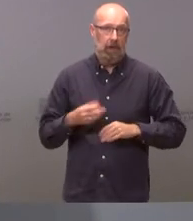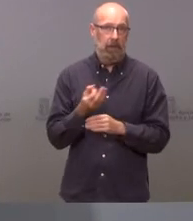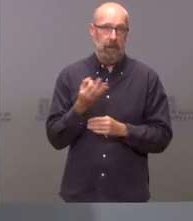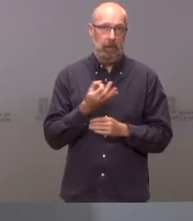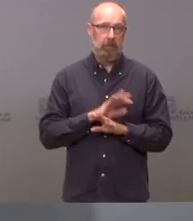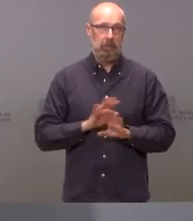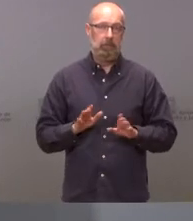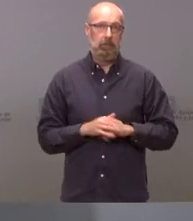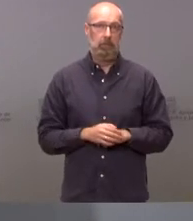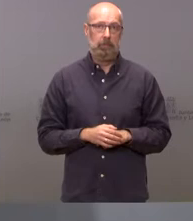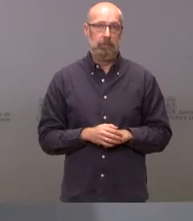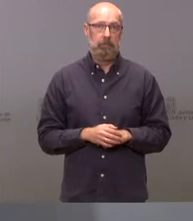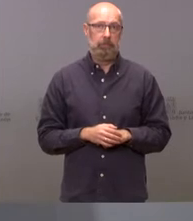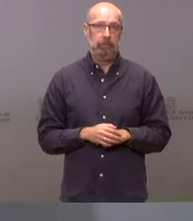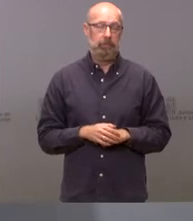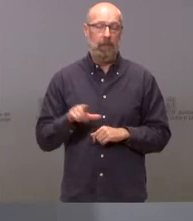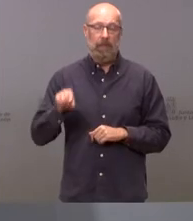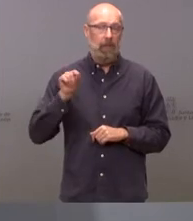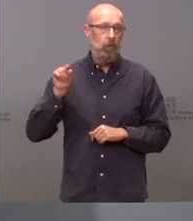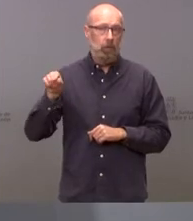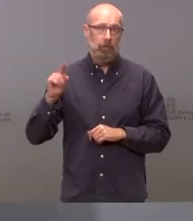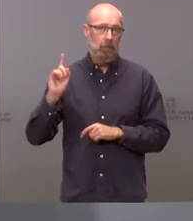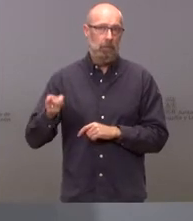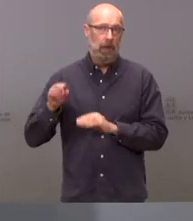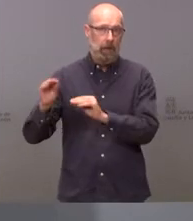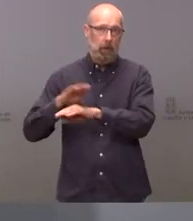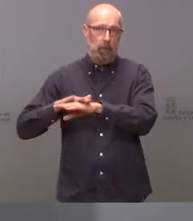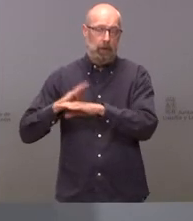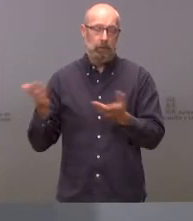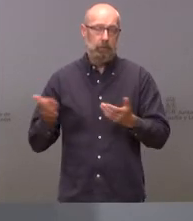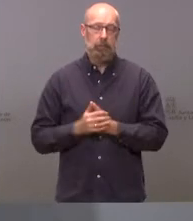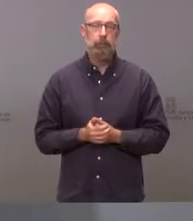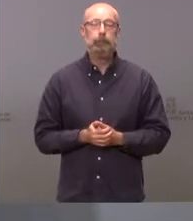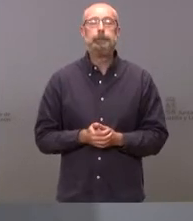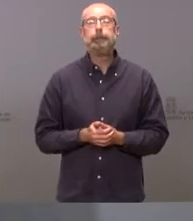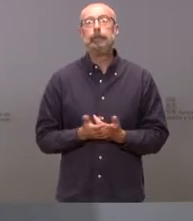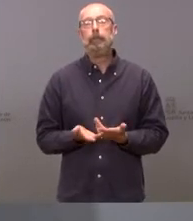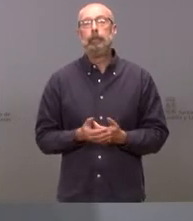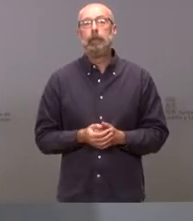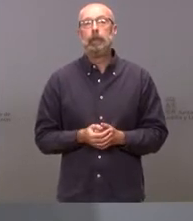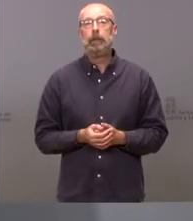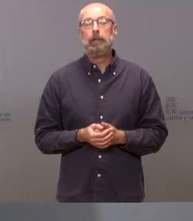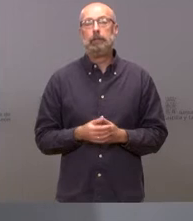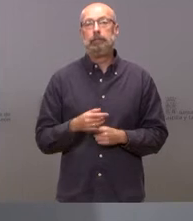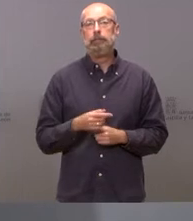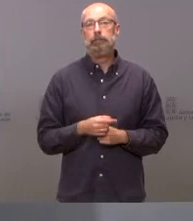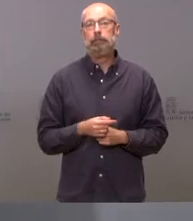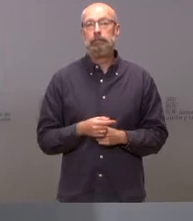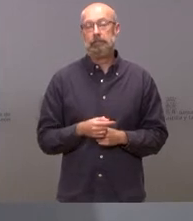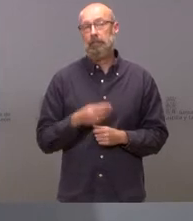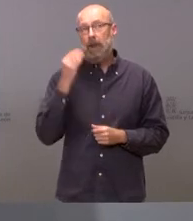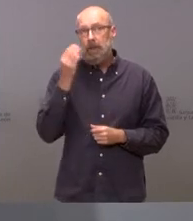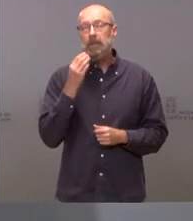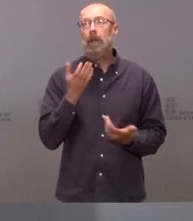esta decisión que como le digo es una decisión que corresponde al gobierno de la nación. Creemos que es bueno